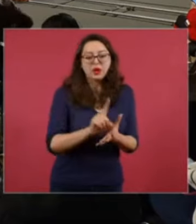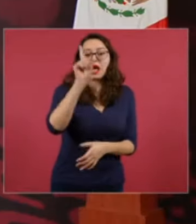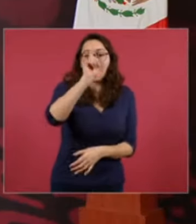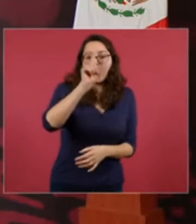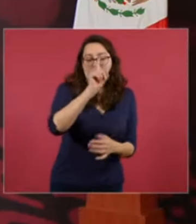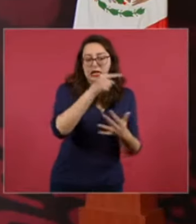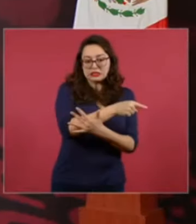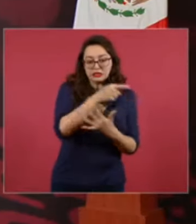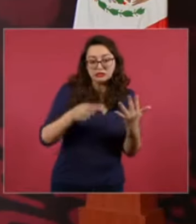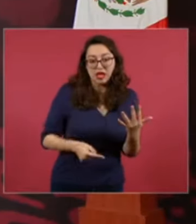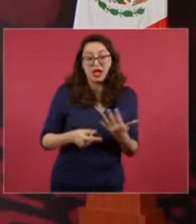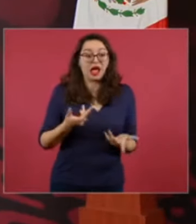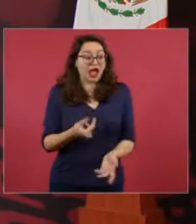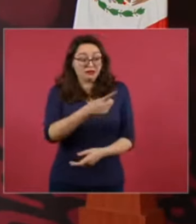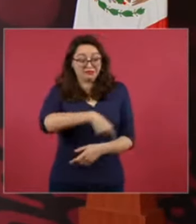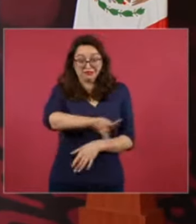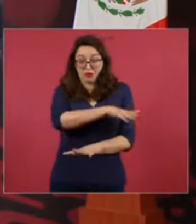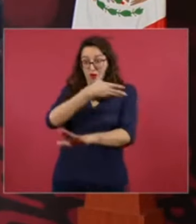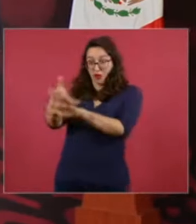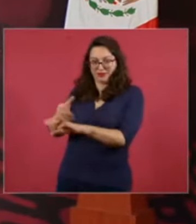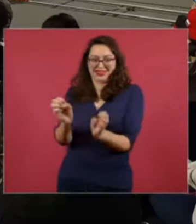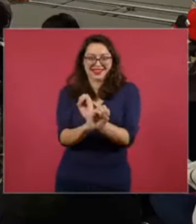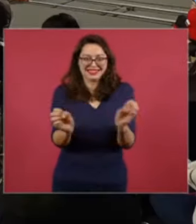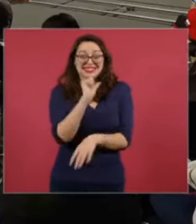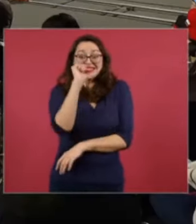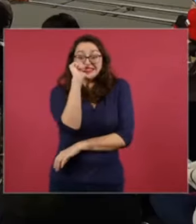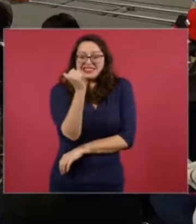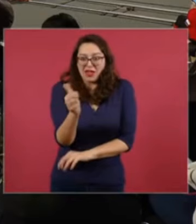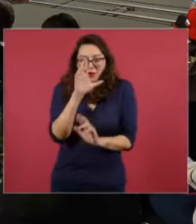Ahora, este... Reforma no lo toca con nada, ni con el pétalo de una rosa.